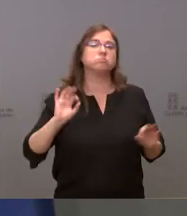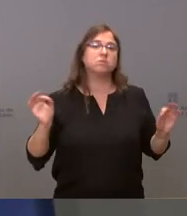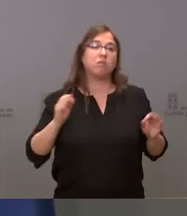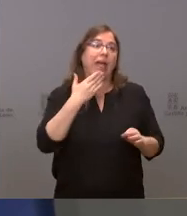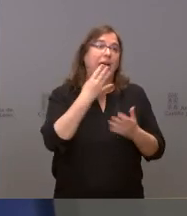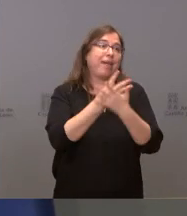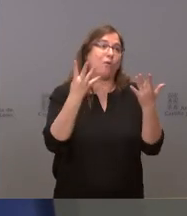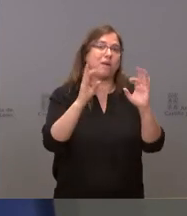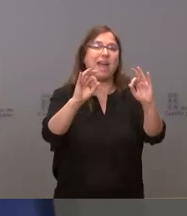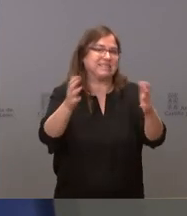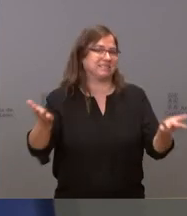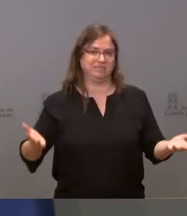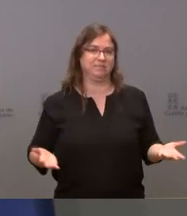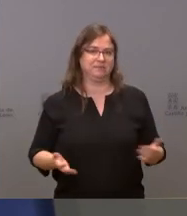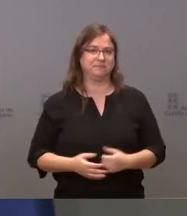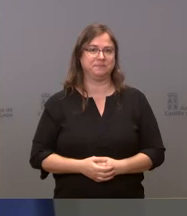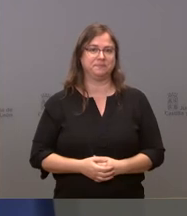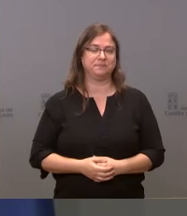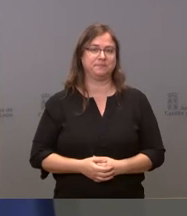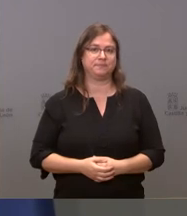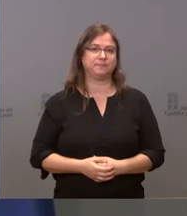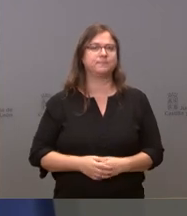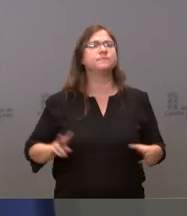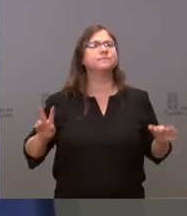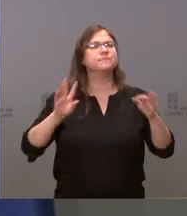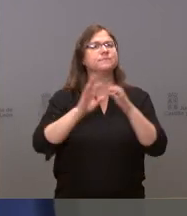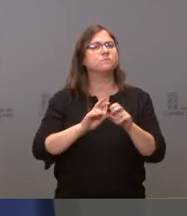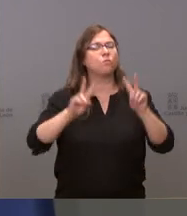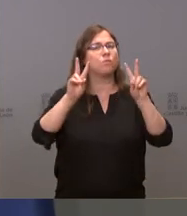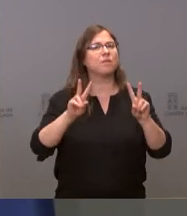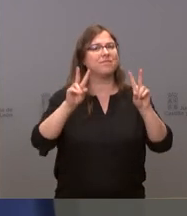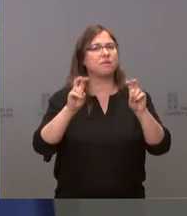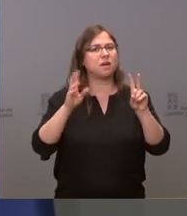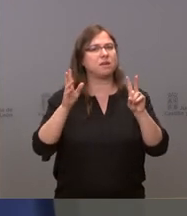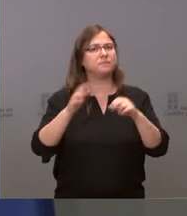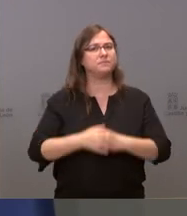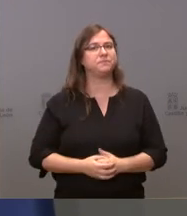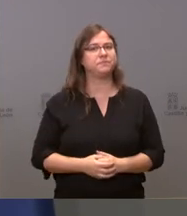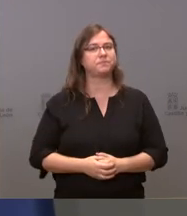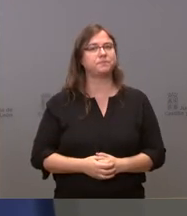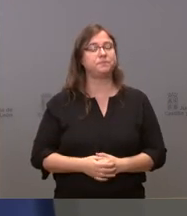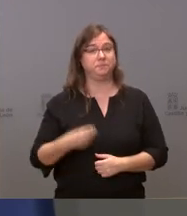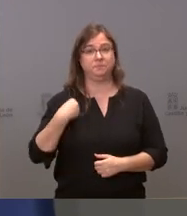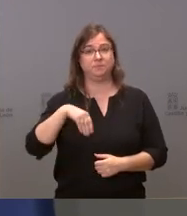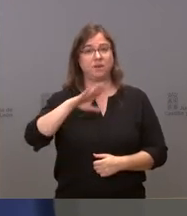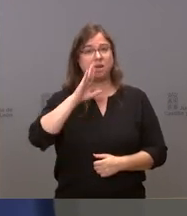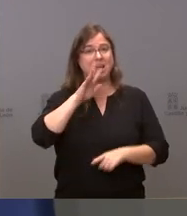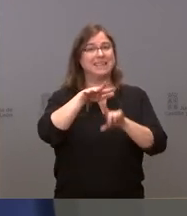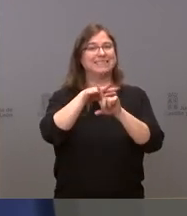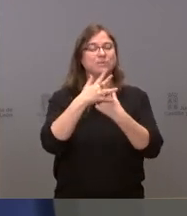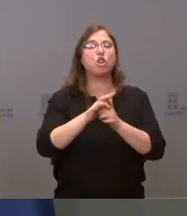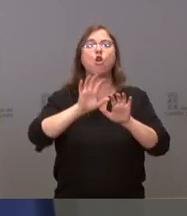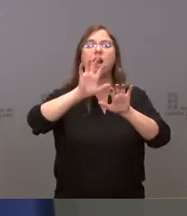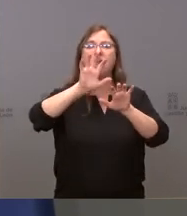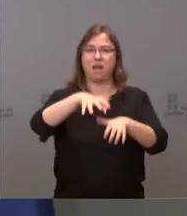años. Con respecto al asunto de la situación en León,